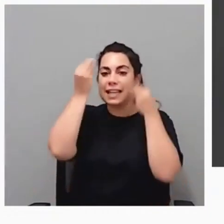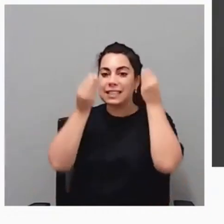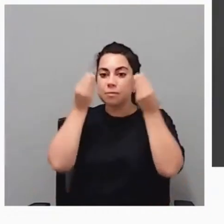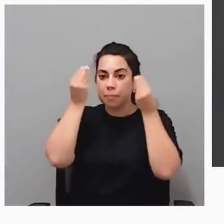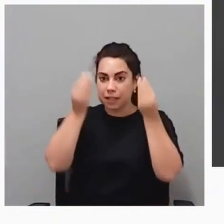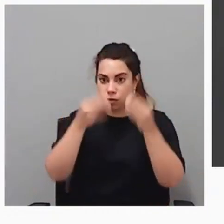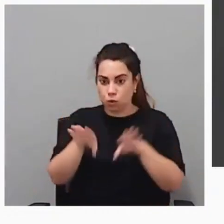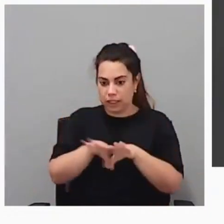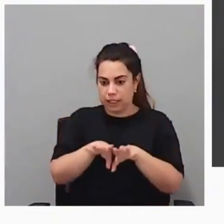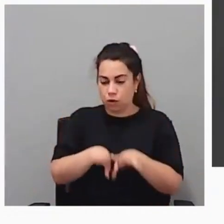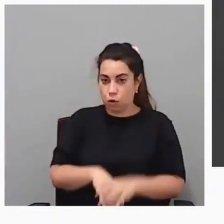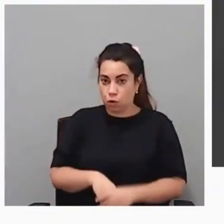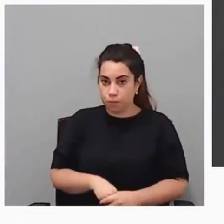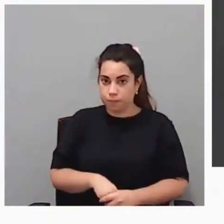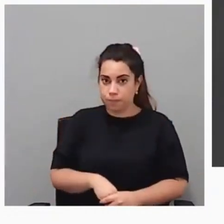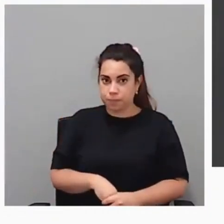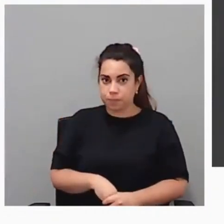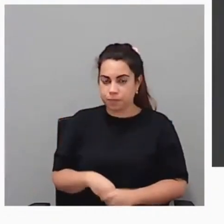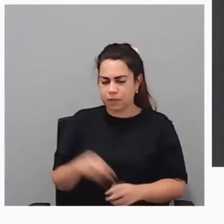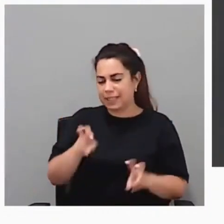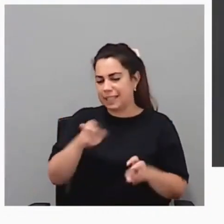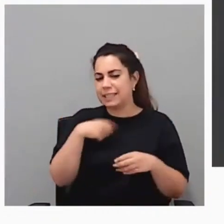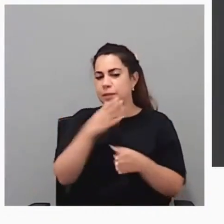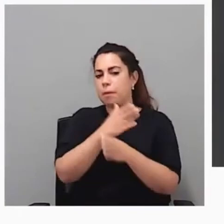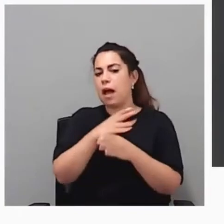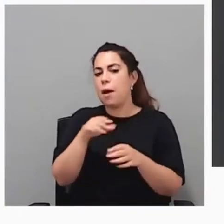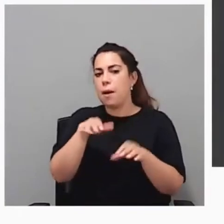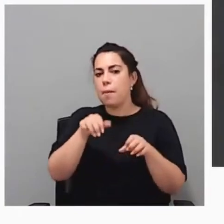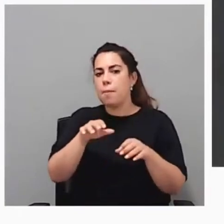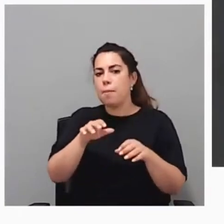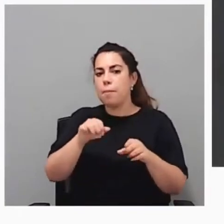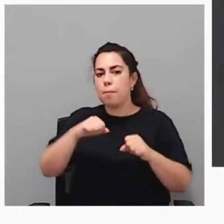El tema de mayores ya lo hemos visto. Bueno, y voy terminando.